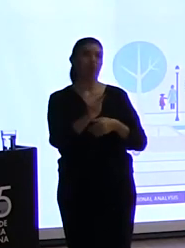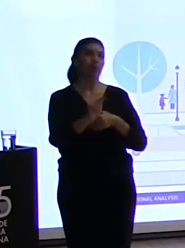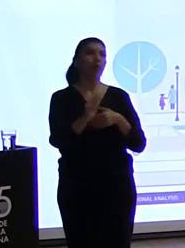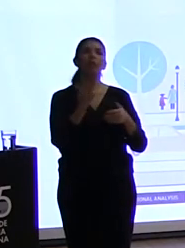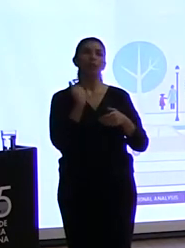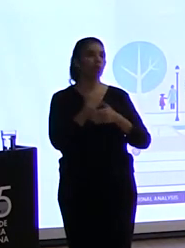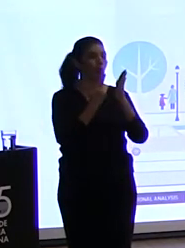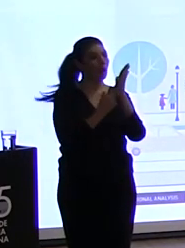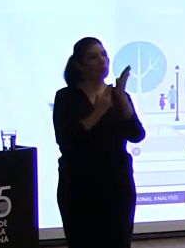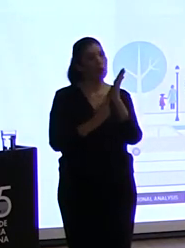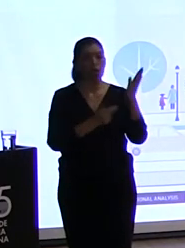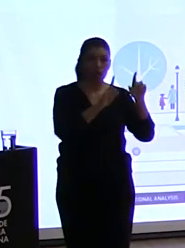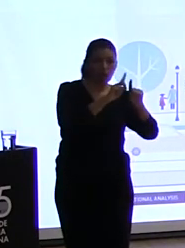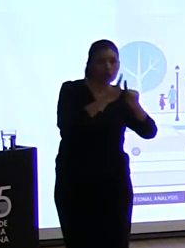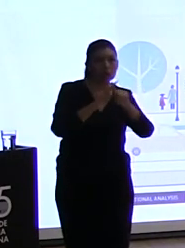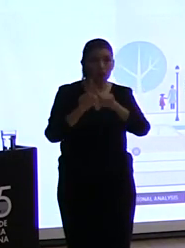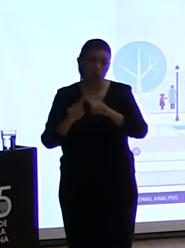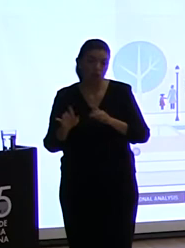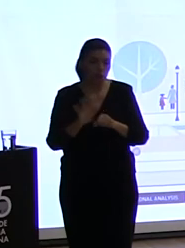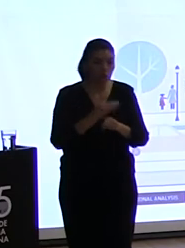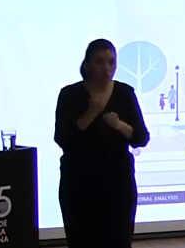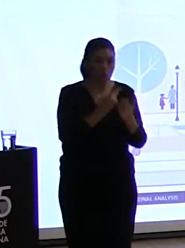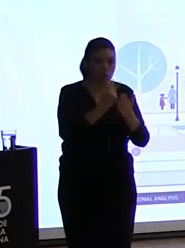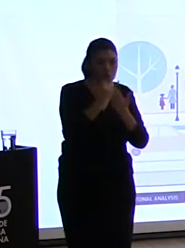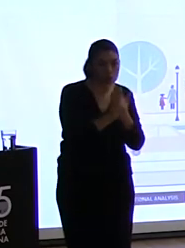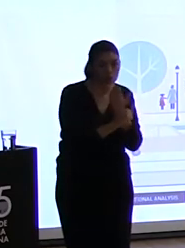entender cuáles son los más apropiados o a veces lo usamos todos.